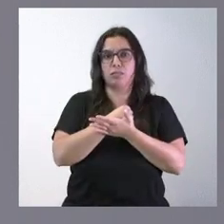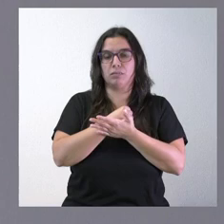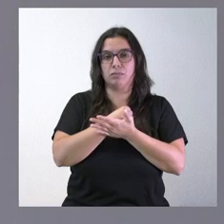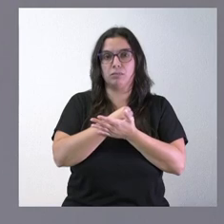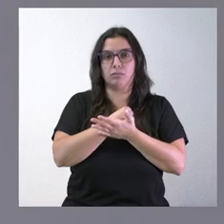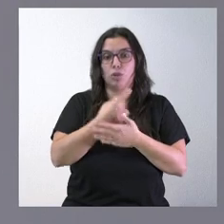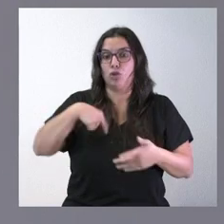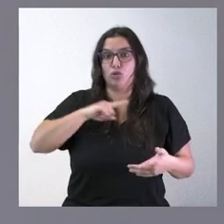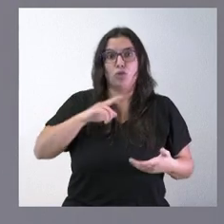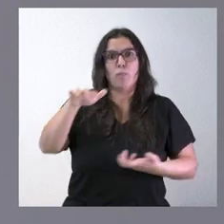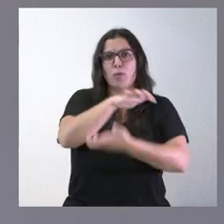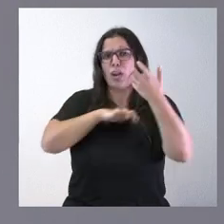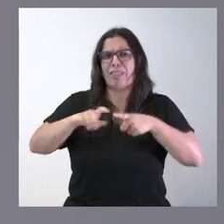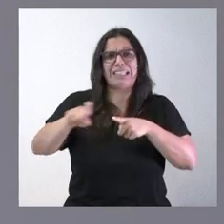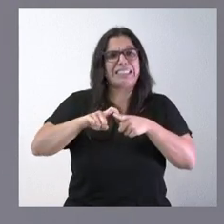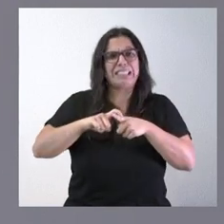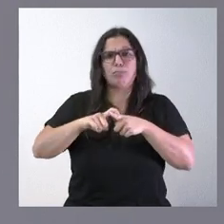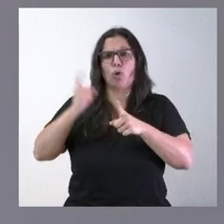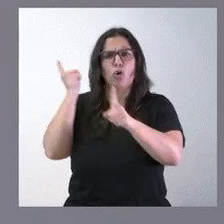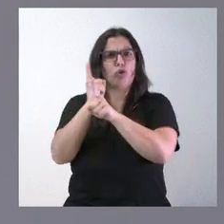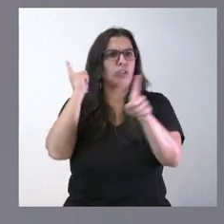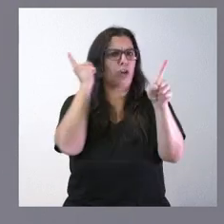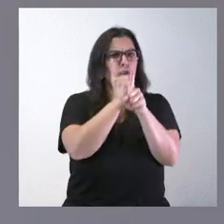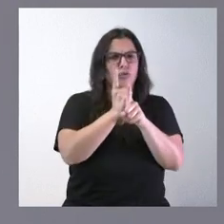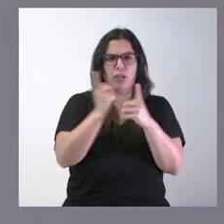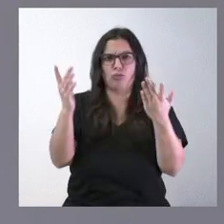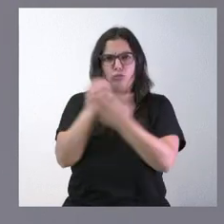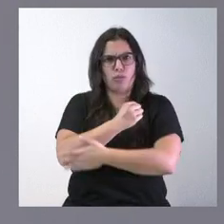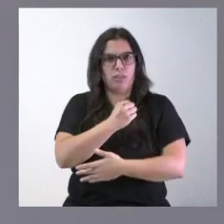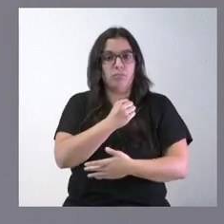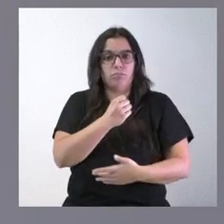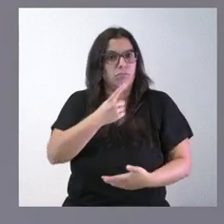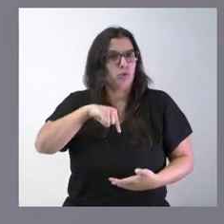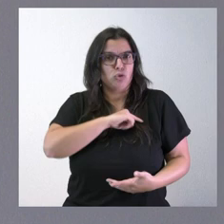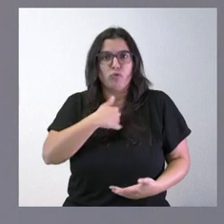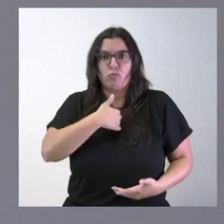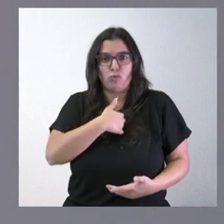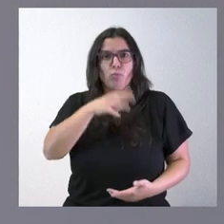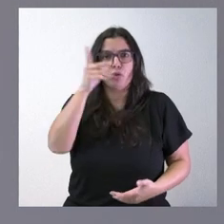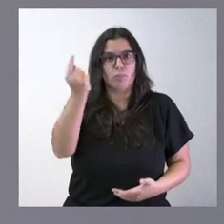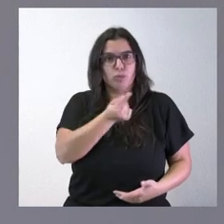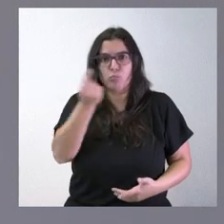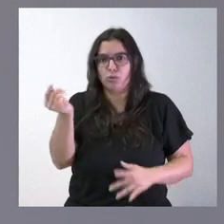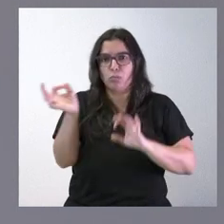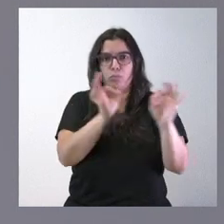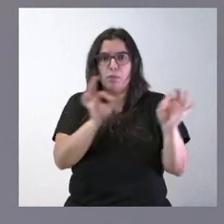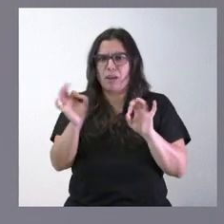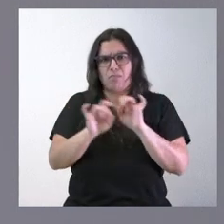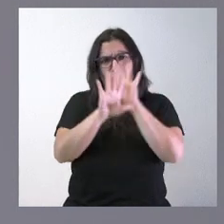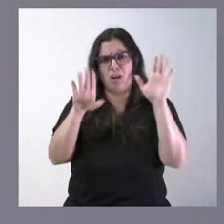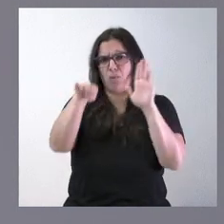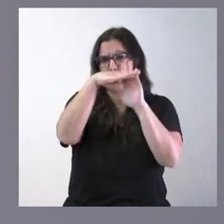de cualquier tipo de violencia y denunciamos cualquier tipo de violencia y esa es nuestra tarea y eso se dedica al presupuesto y el presupuesto es muy claro en ese sentido